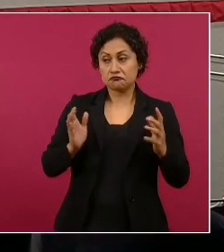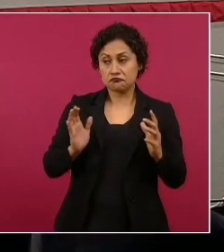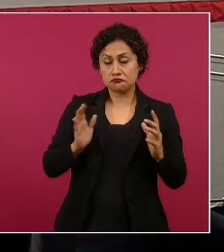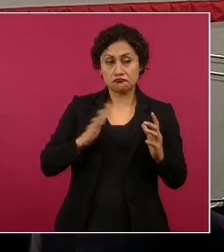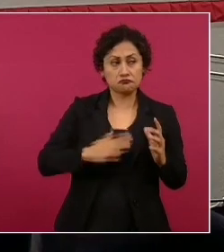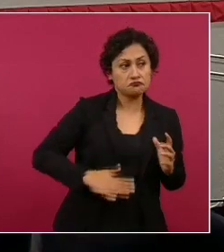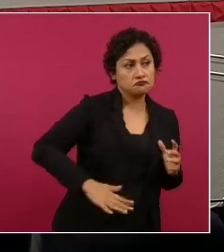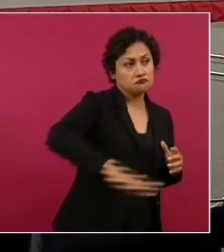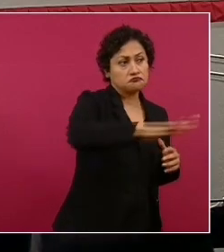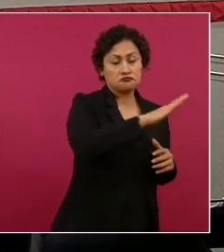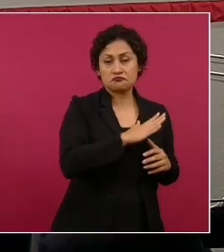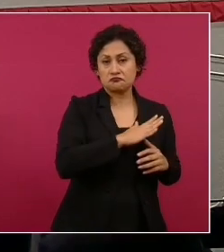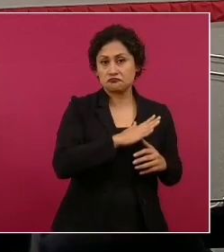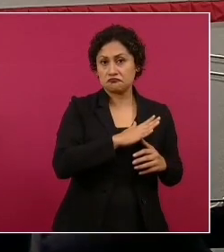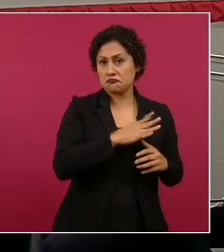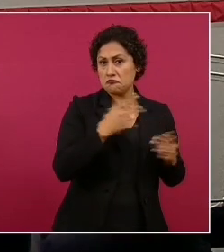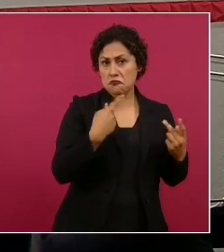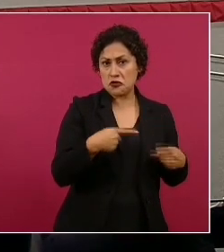son mayoría